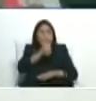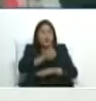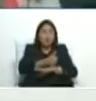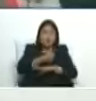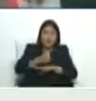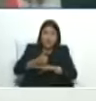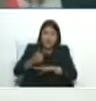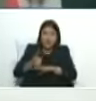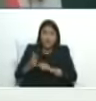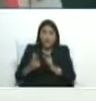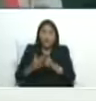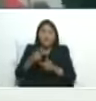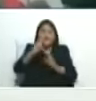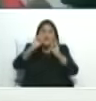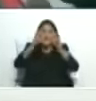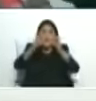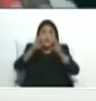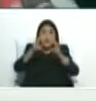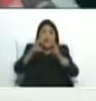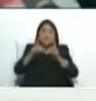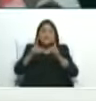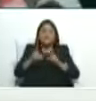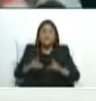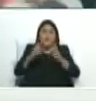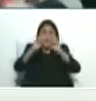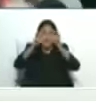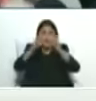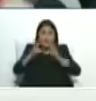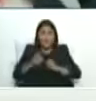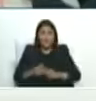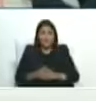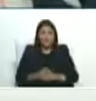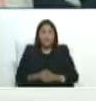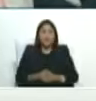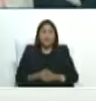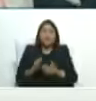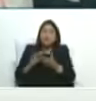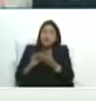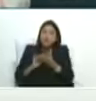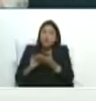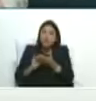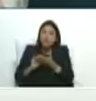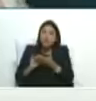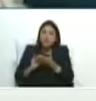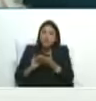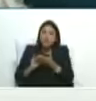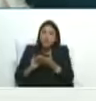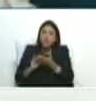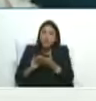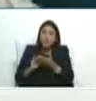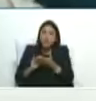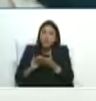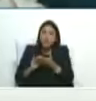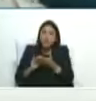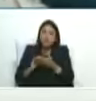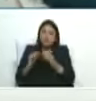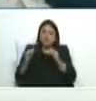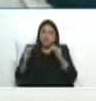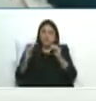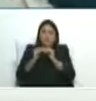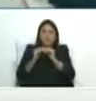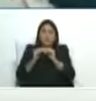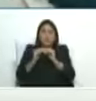decidió que este asunto se va a tratar para buscar soluciones en el marco de la comunidad de estados